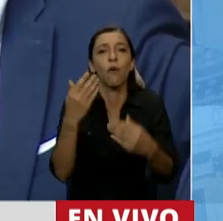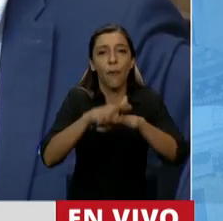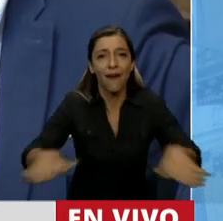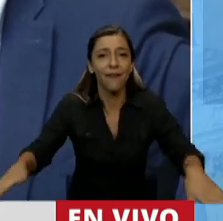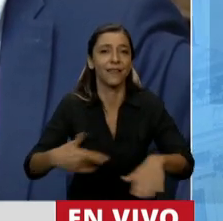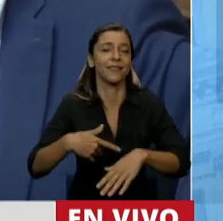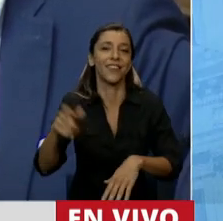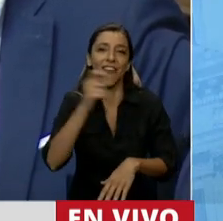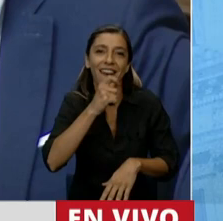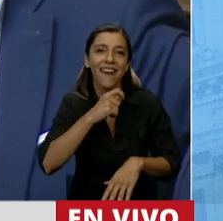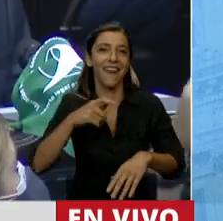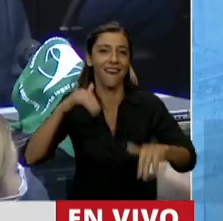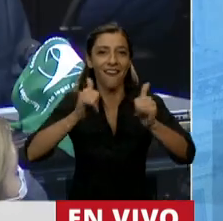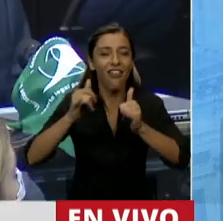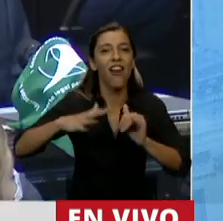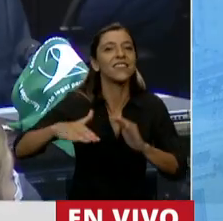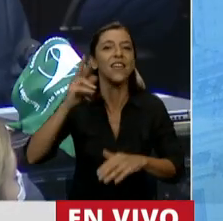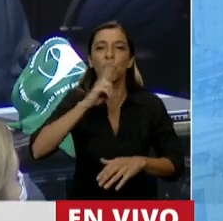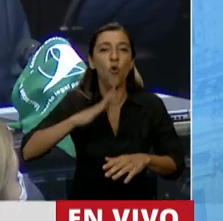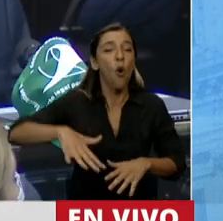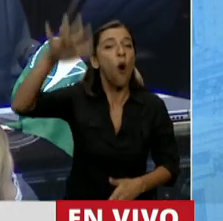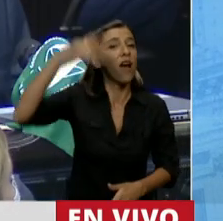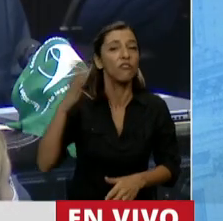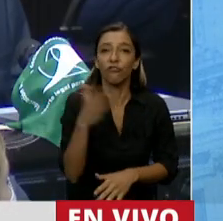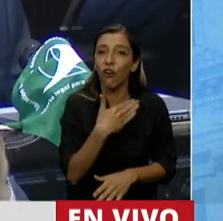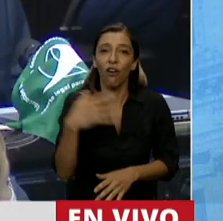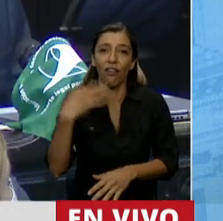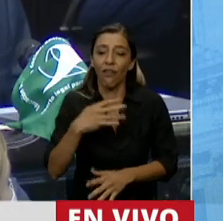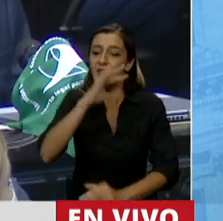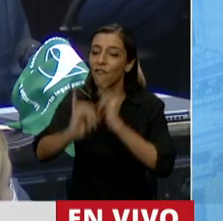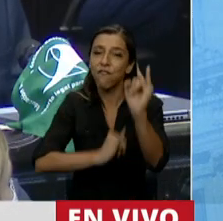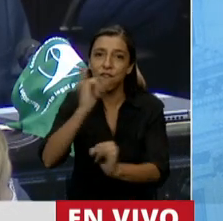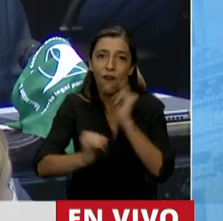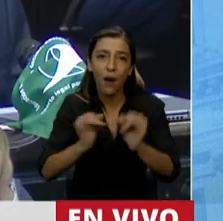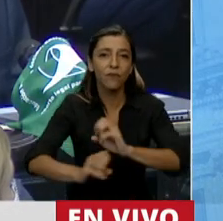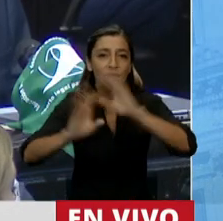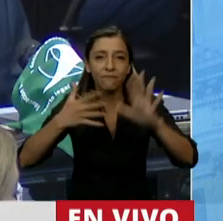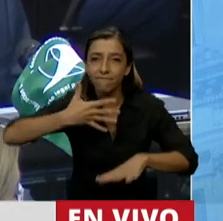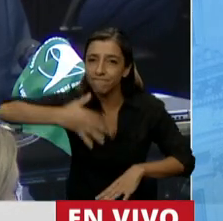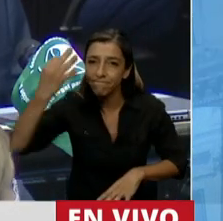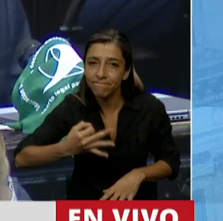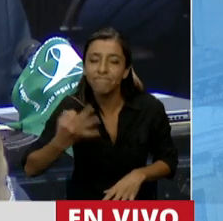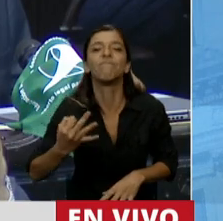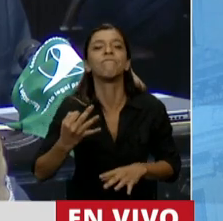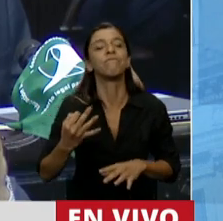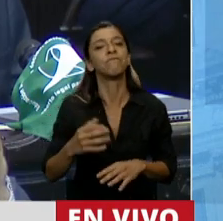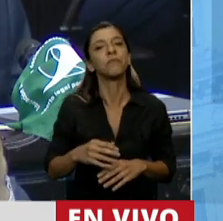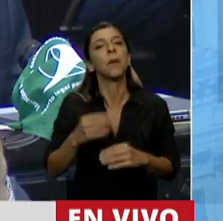adolescentes necesitan tener acceso a una información veraz. Y habla también de estar